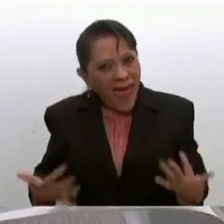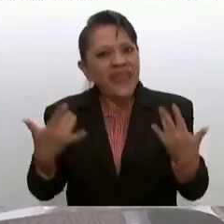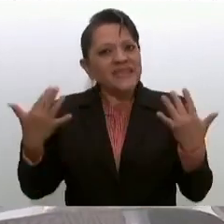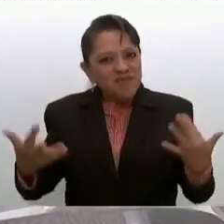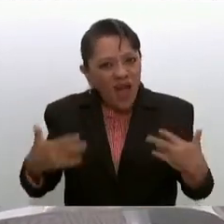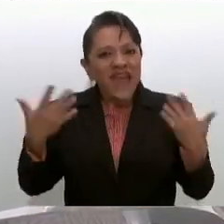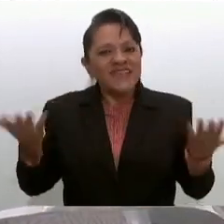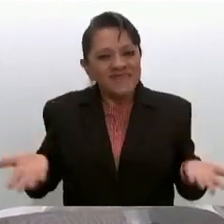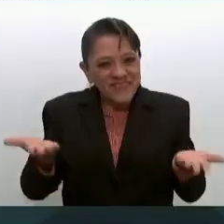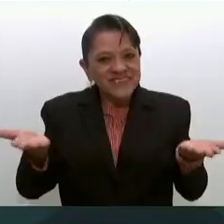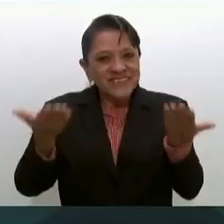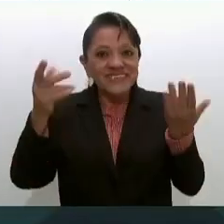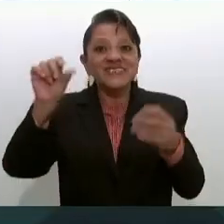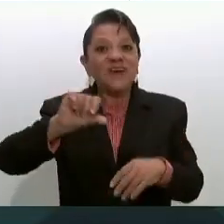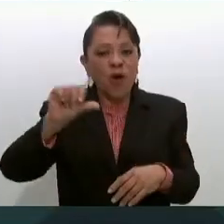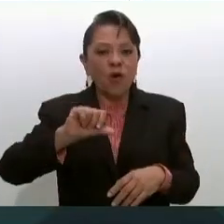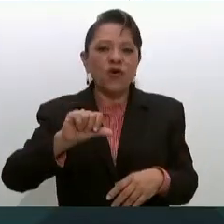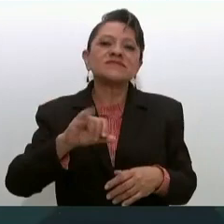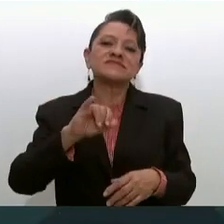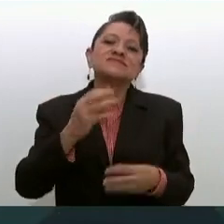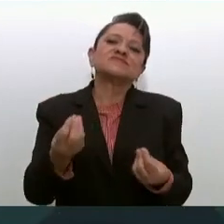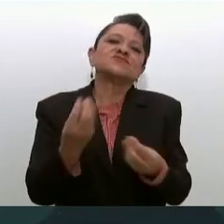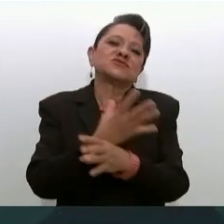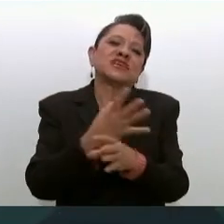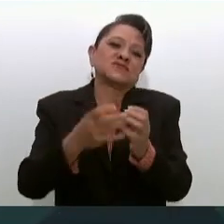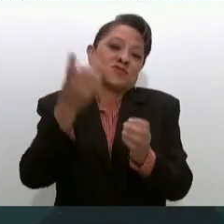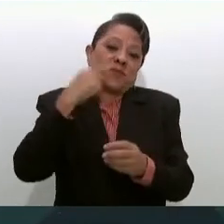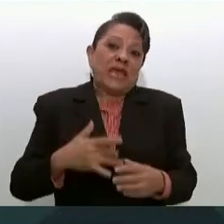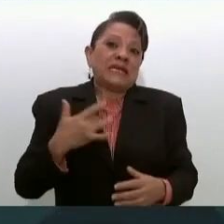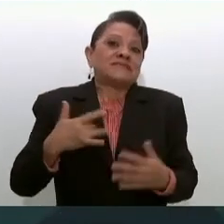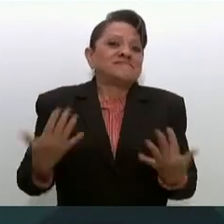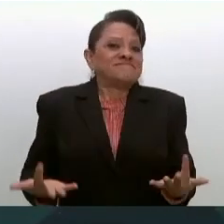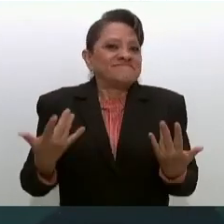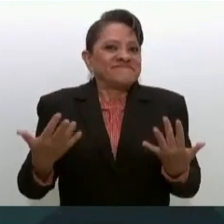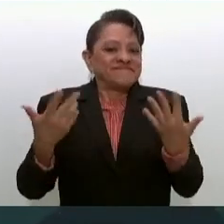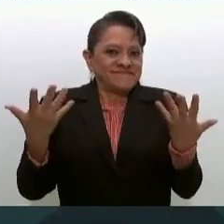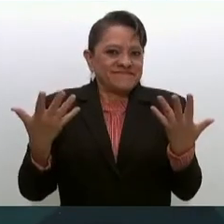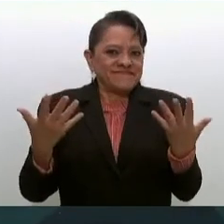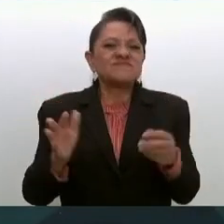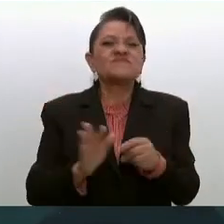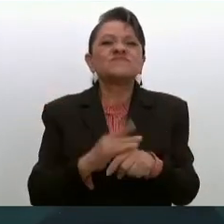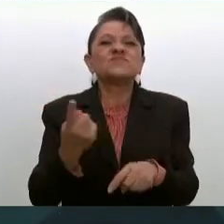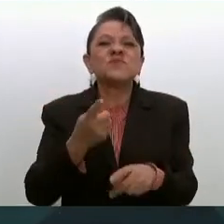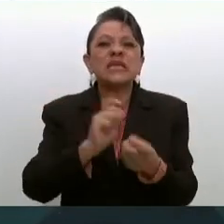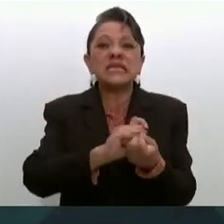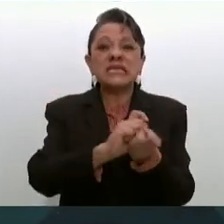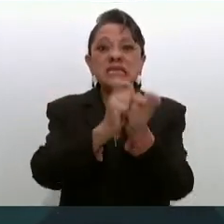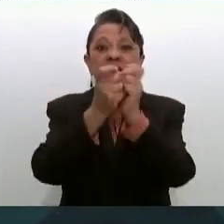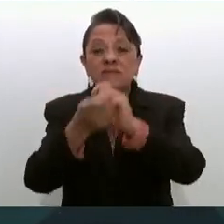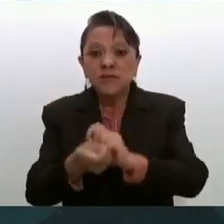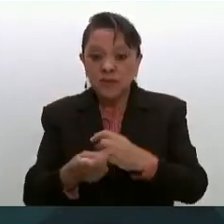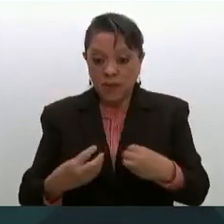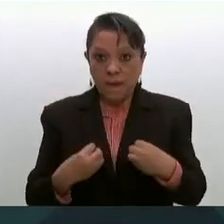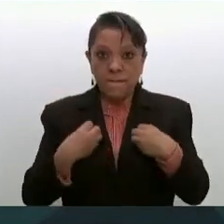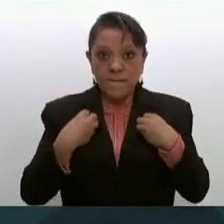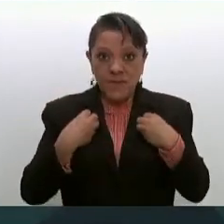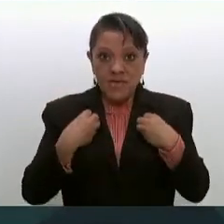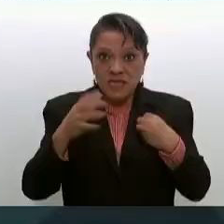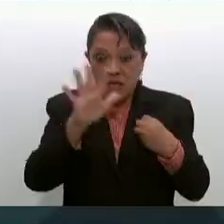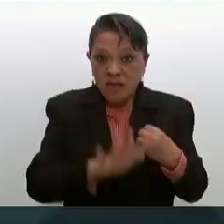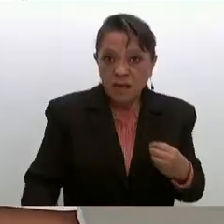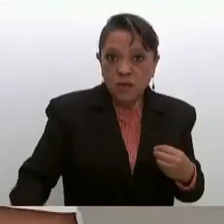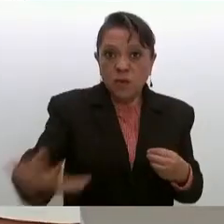Y hoy hay muchas cosas para tener ánimo, porque la transformación de la vida pública que dirige el señor